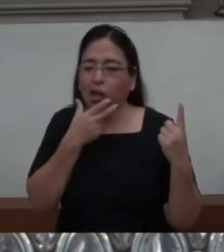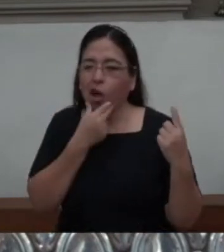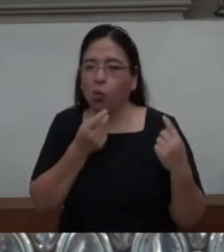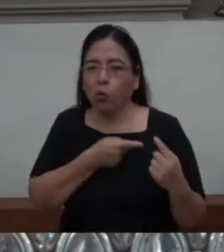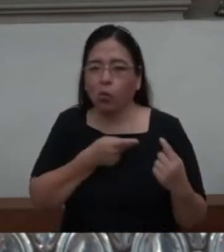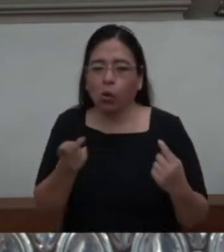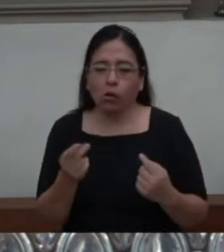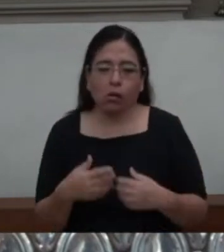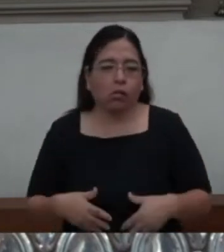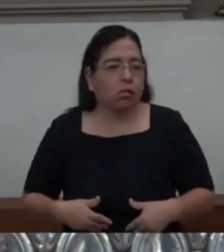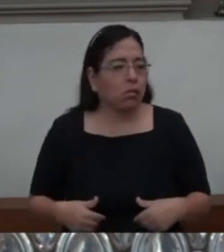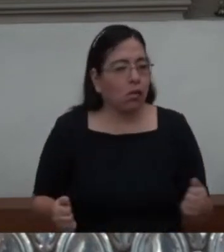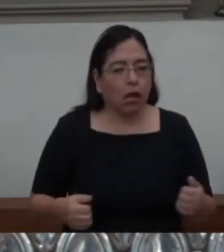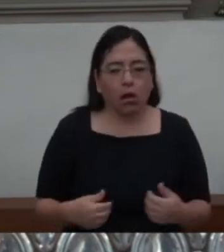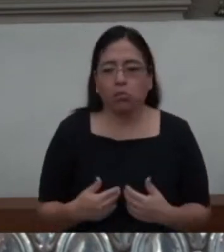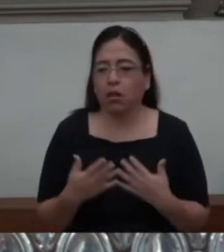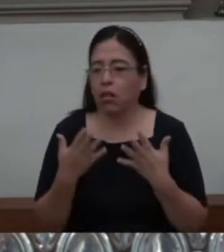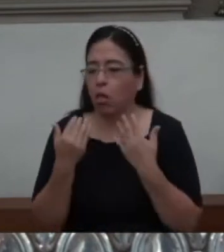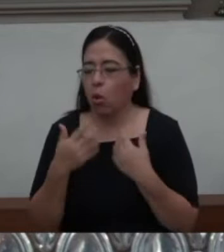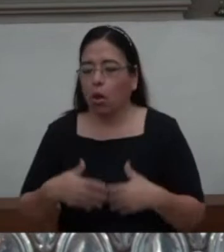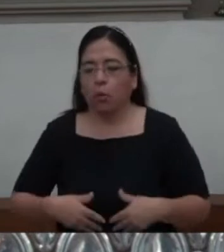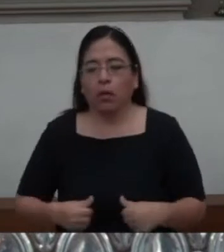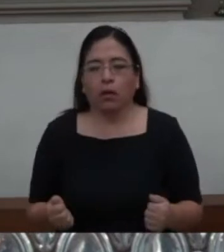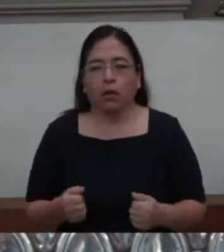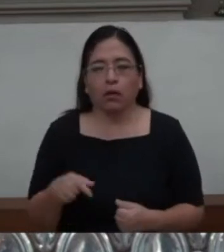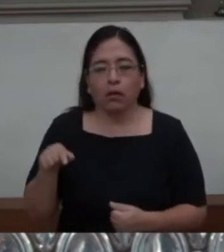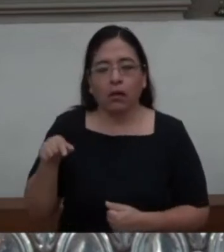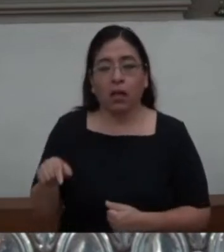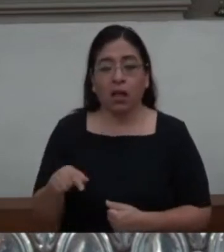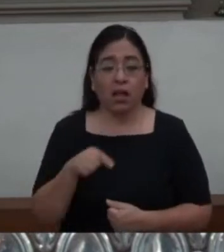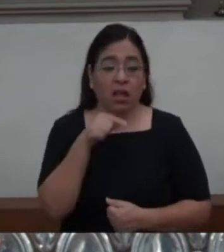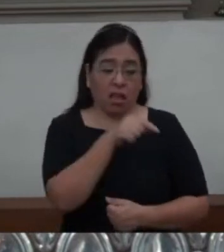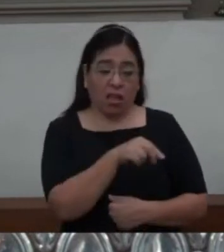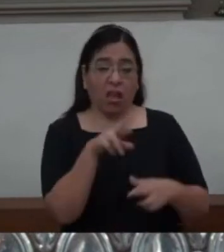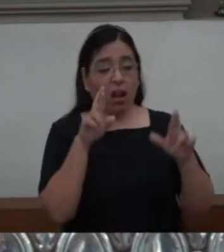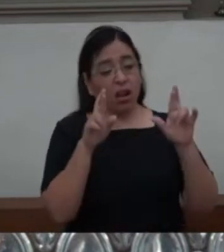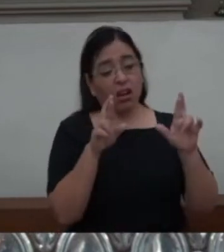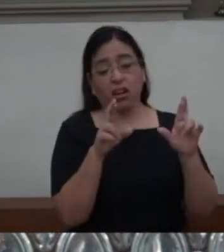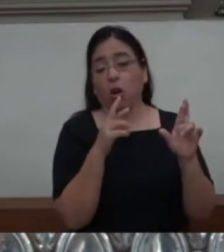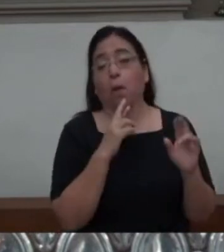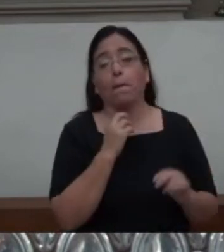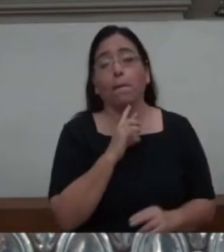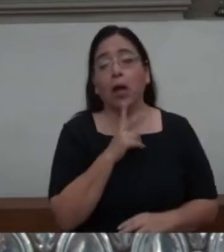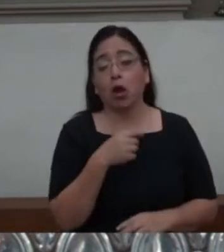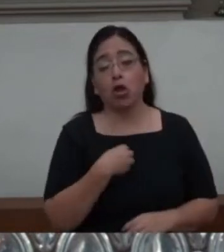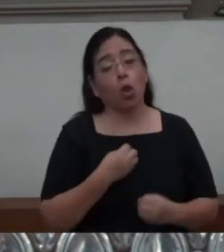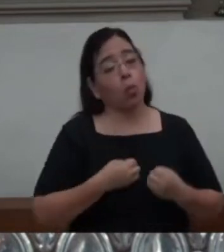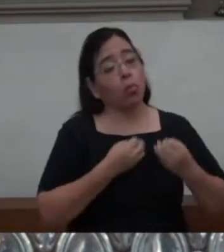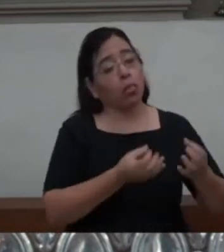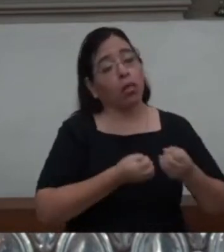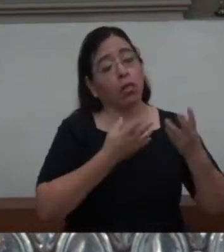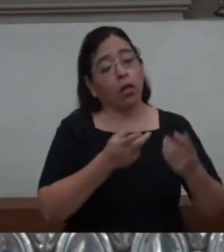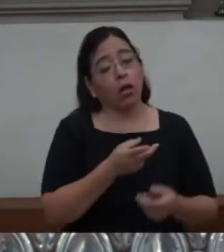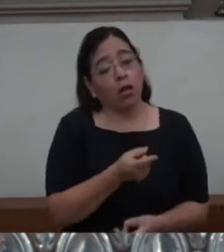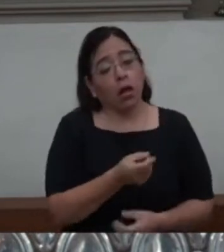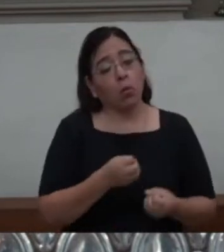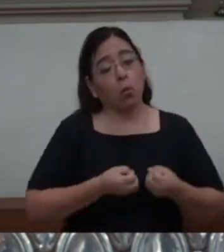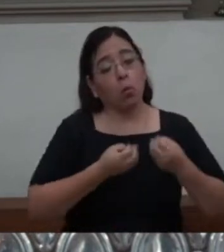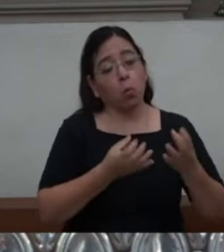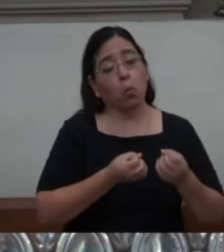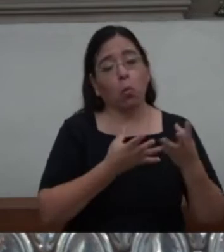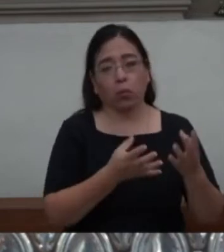Mejor un perro le hacía compañía que un ser humano.